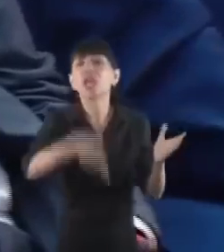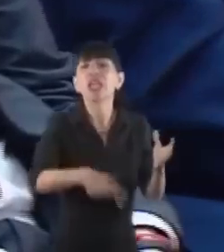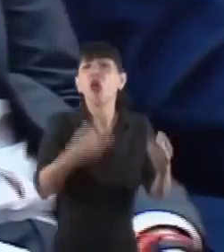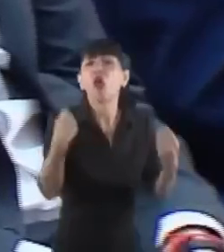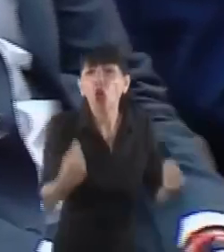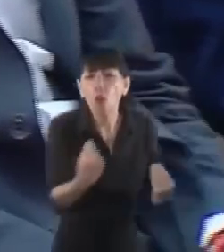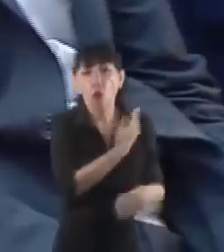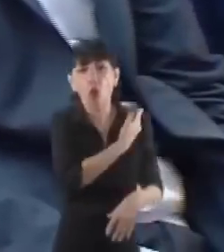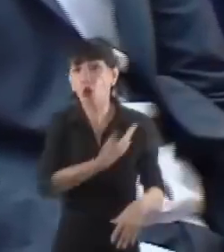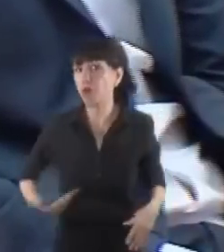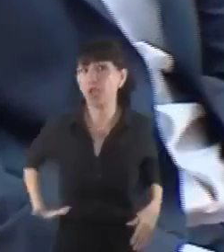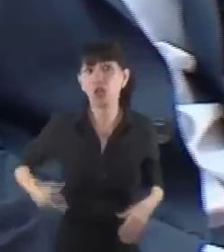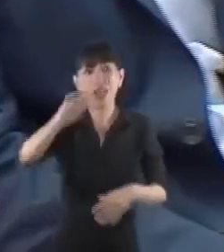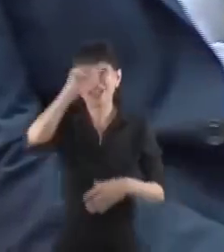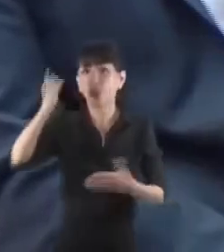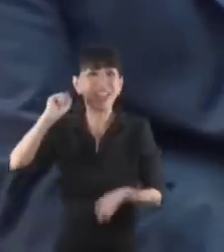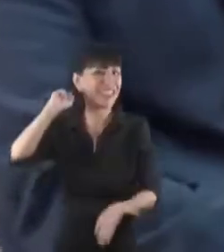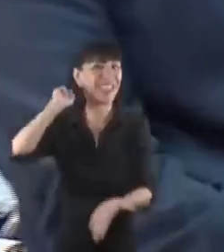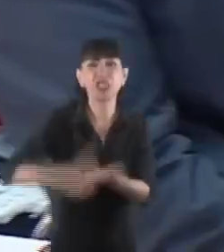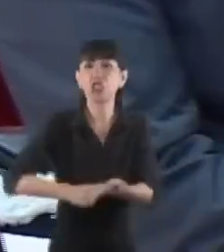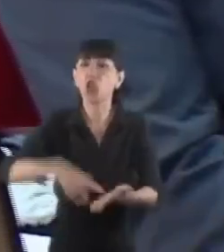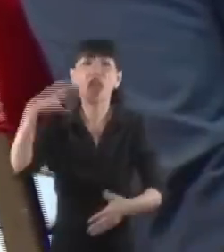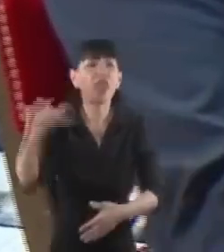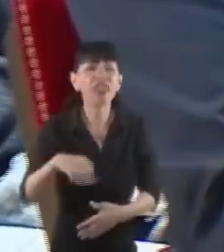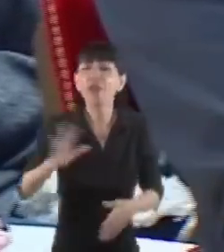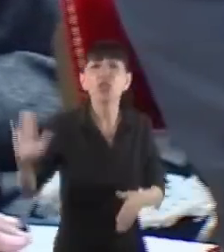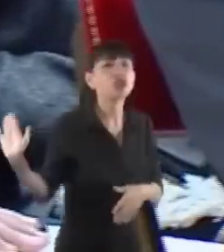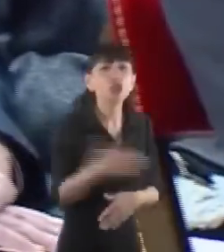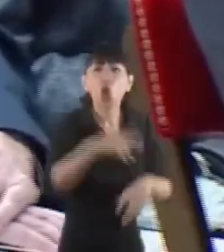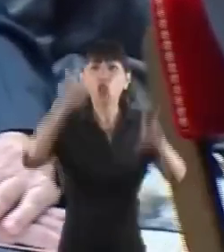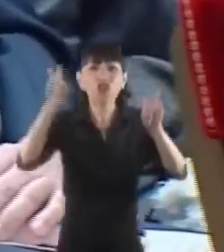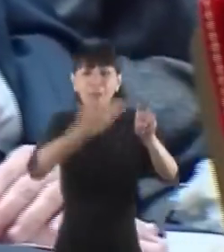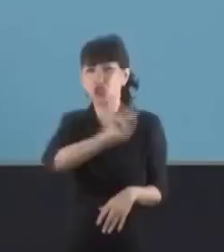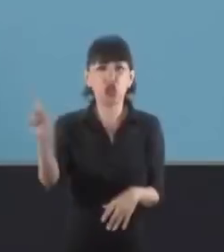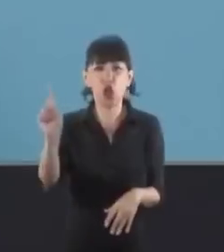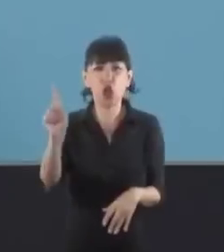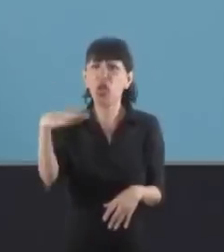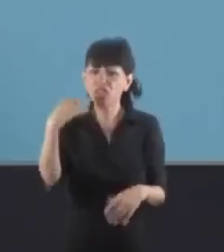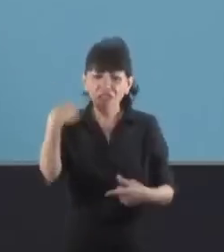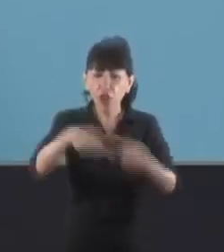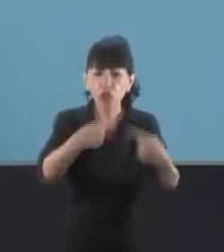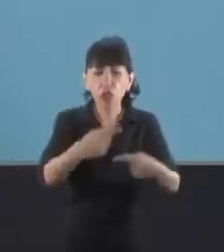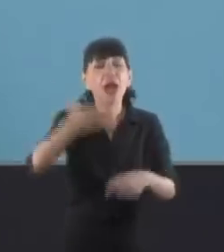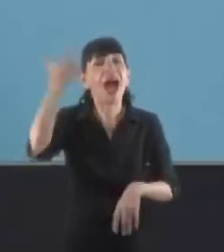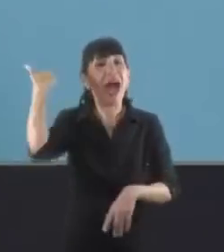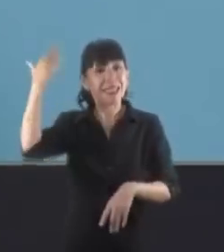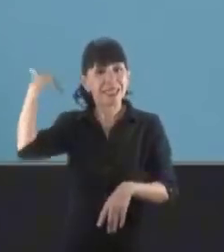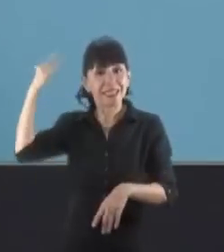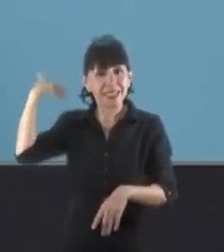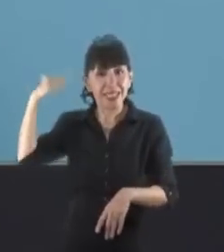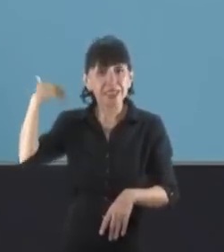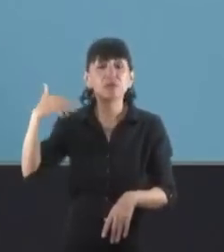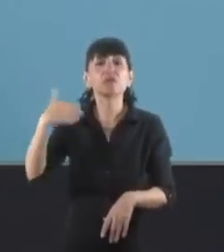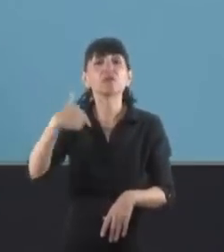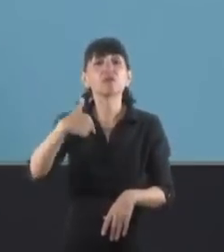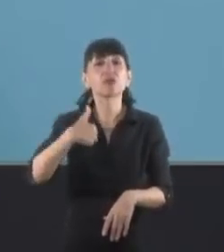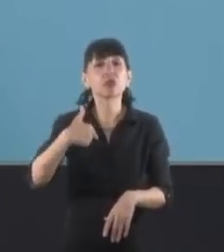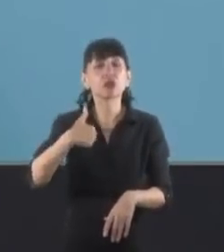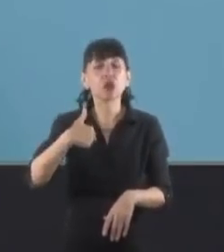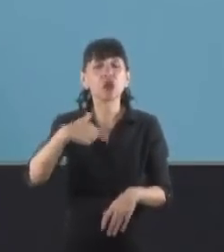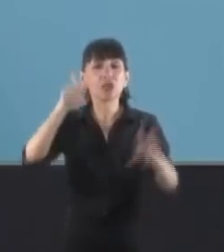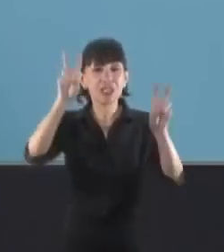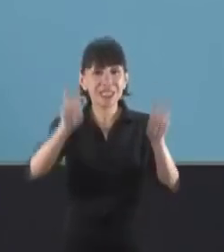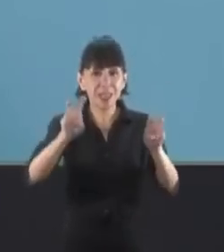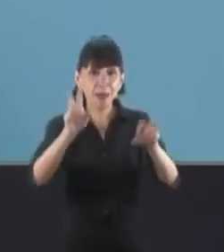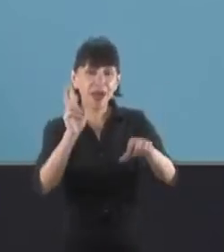nuevos interrogantes que ahora los vamos a ver. Cabe recordar que la propuesta de la eliminación del trámite de fe de vida ya fue